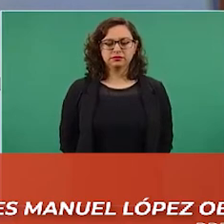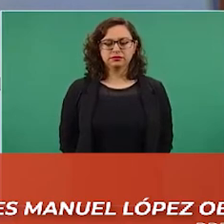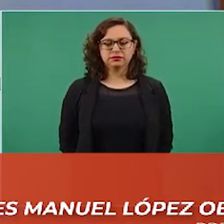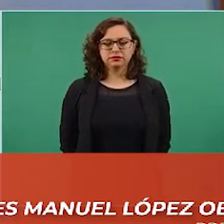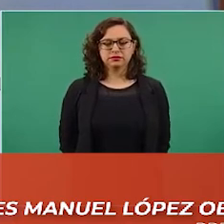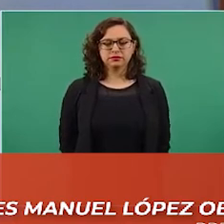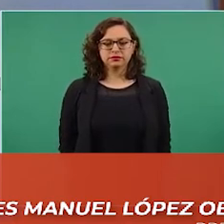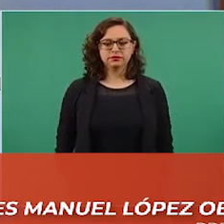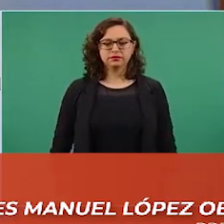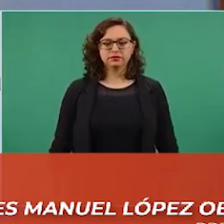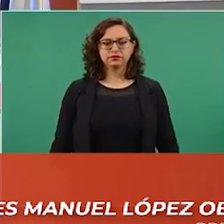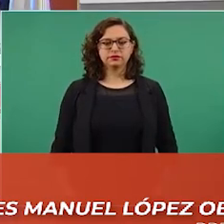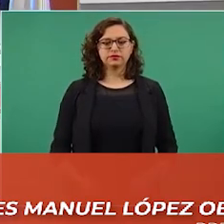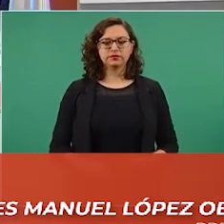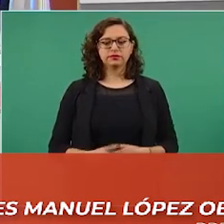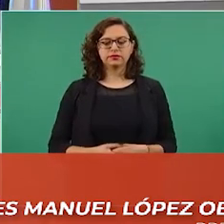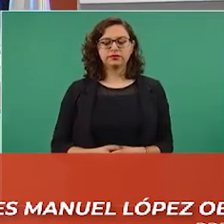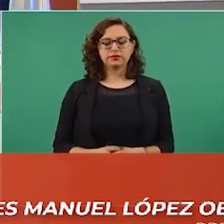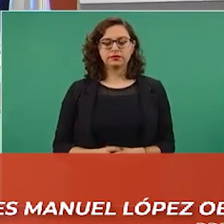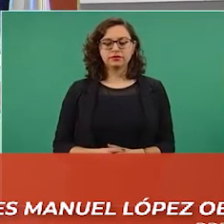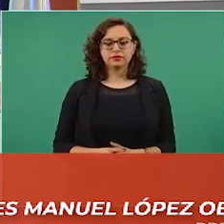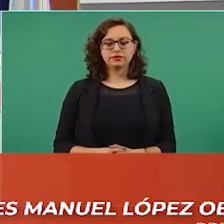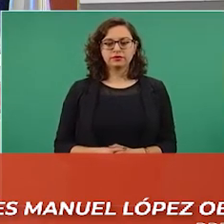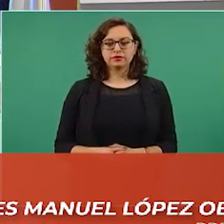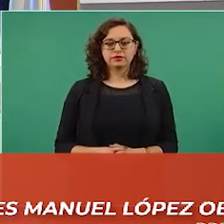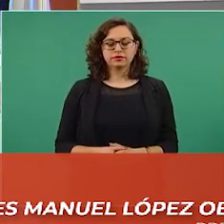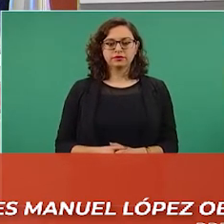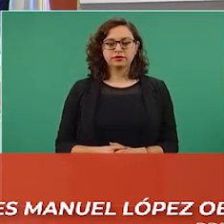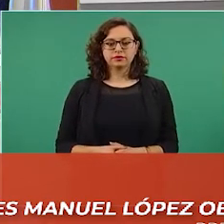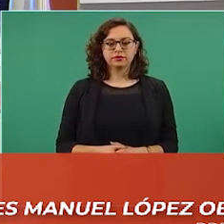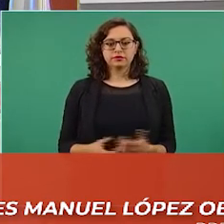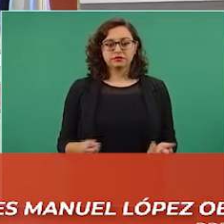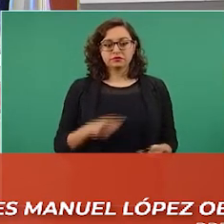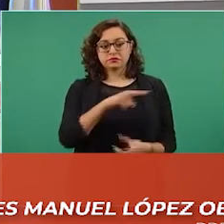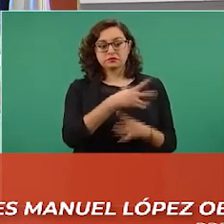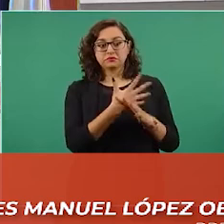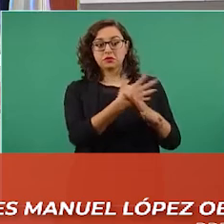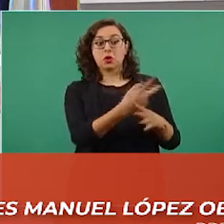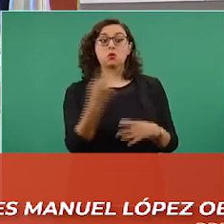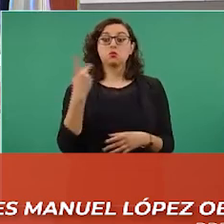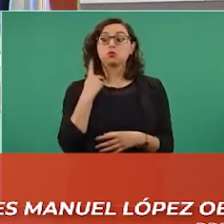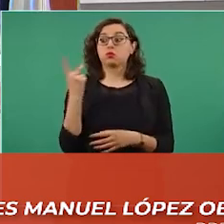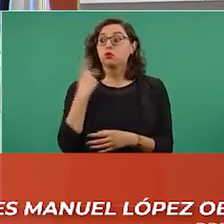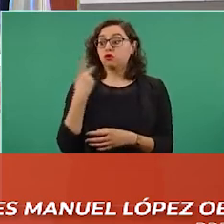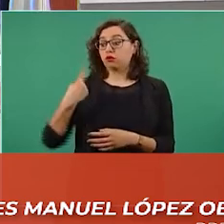que no digan que no están metidos.